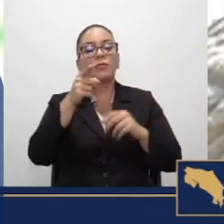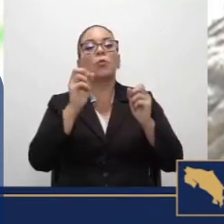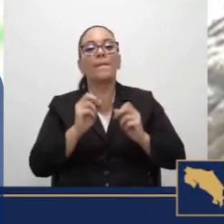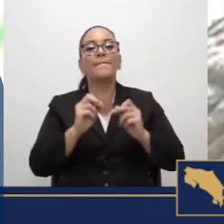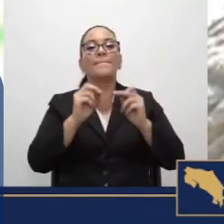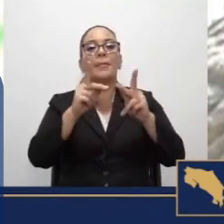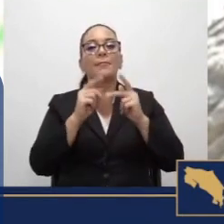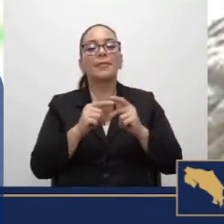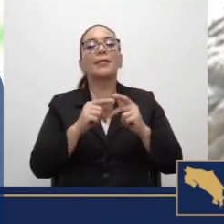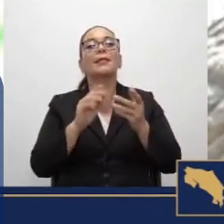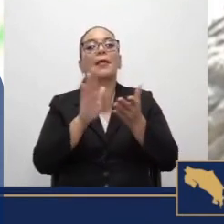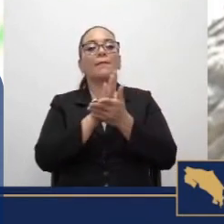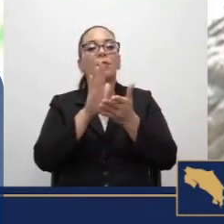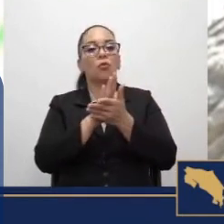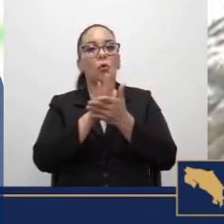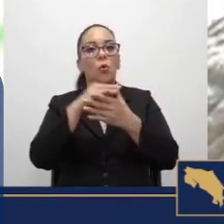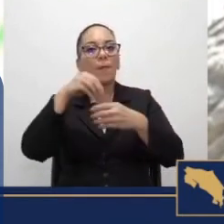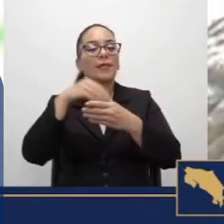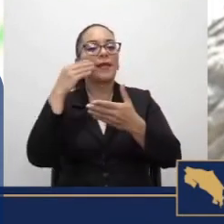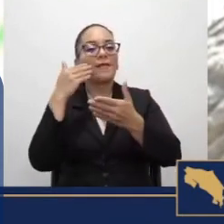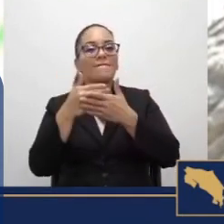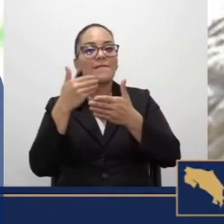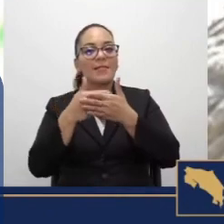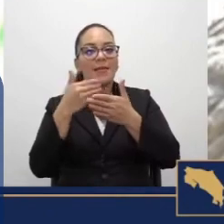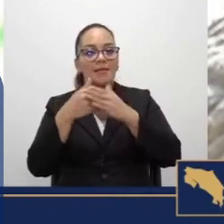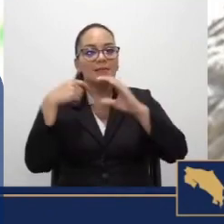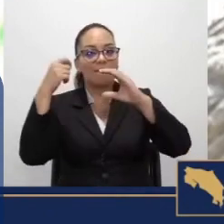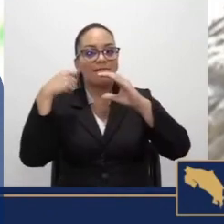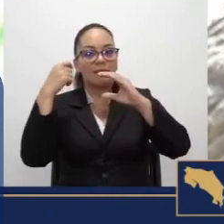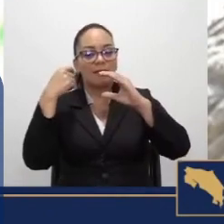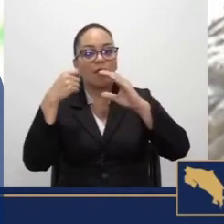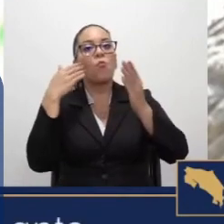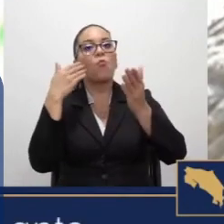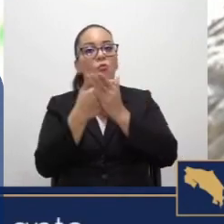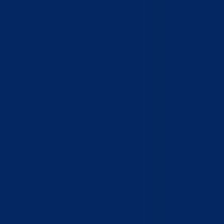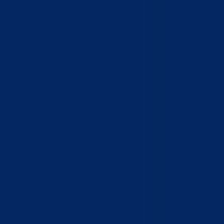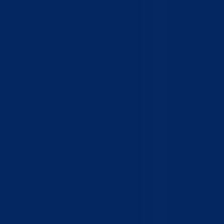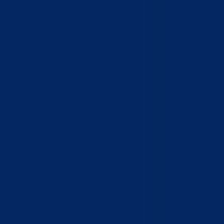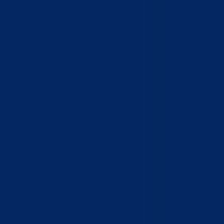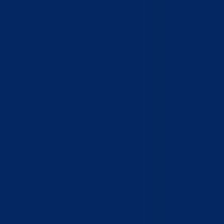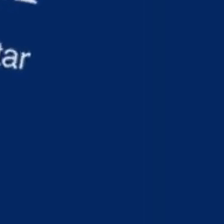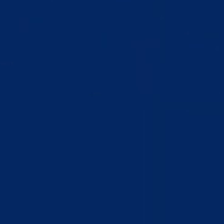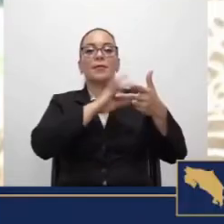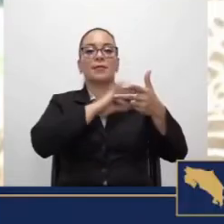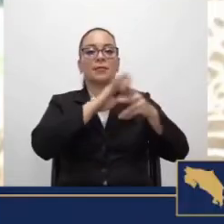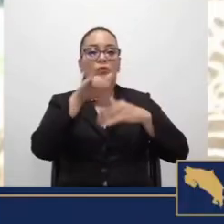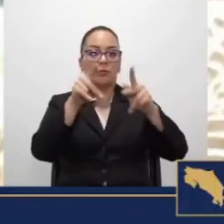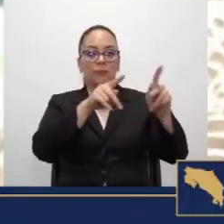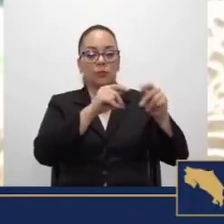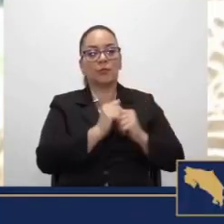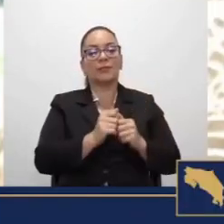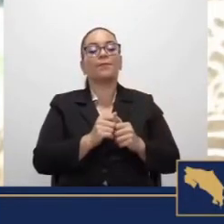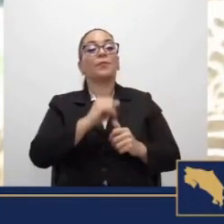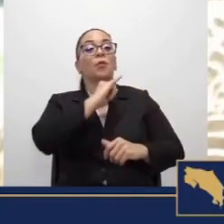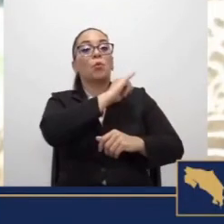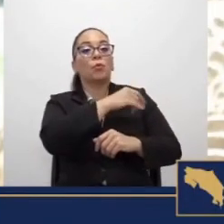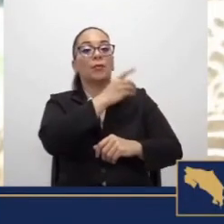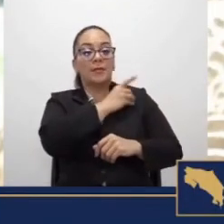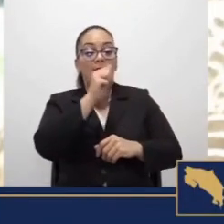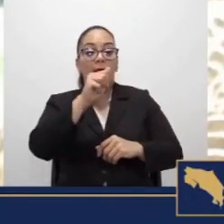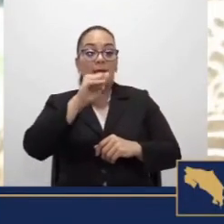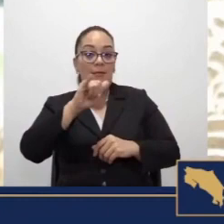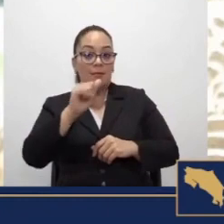documentar con evidencia de video prueba contra los criminales. La Junta Directiva del AIA